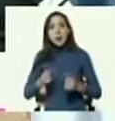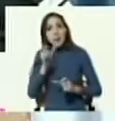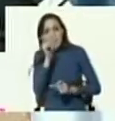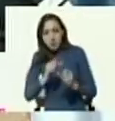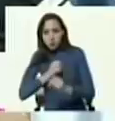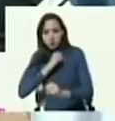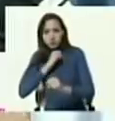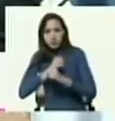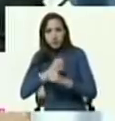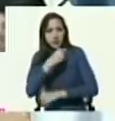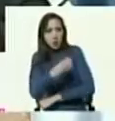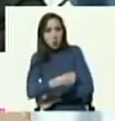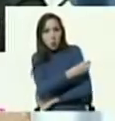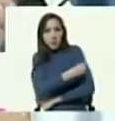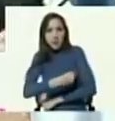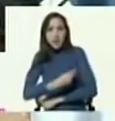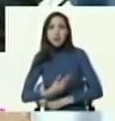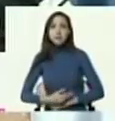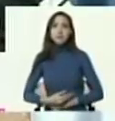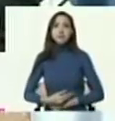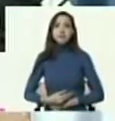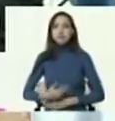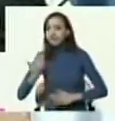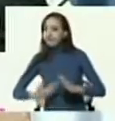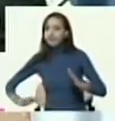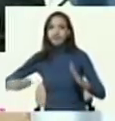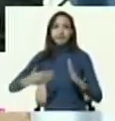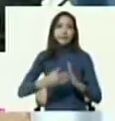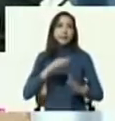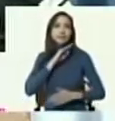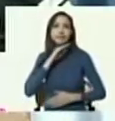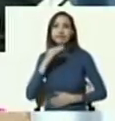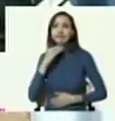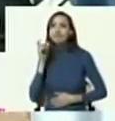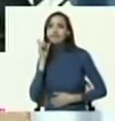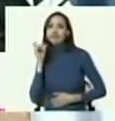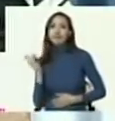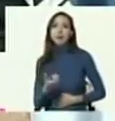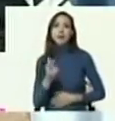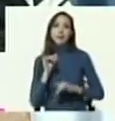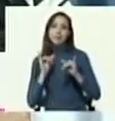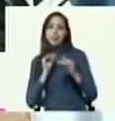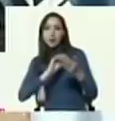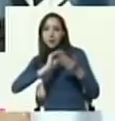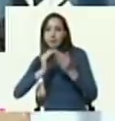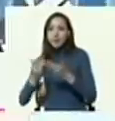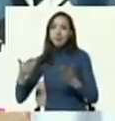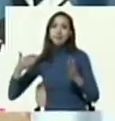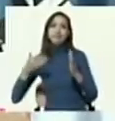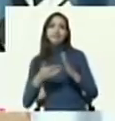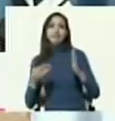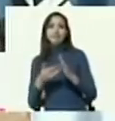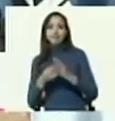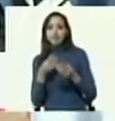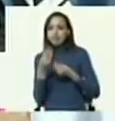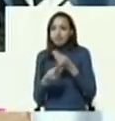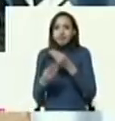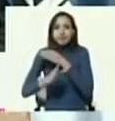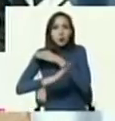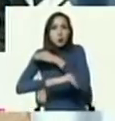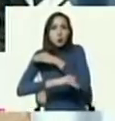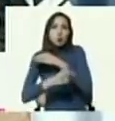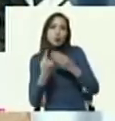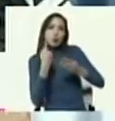funcionarios en hospitales, atenten contra el mismo paciente, atenten contra la misma comunidad, cometiendo estos actos de corrupción.